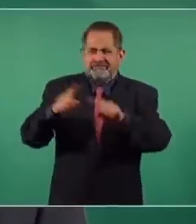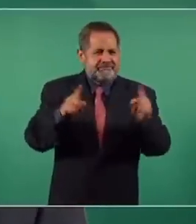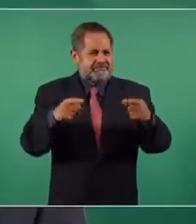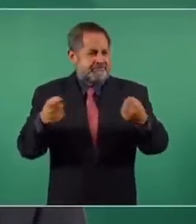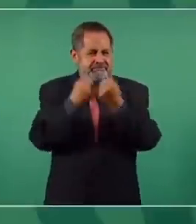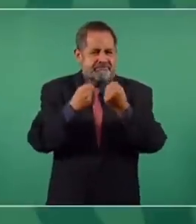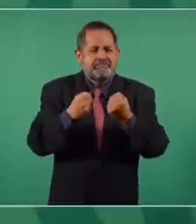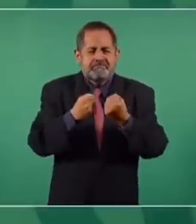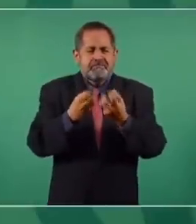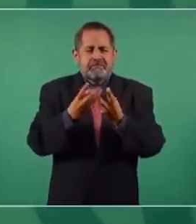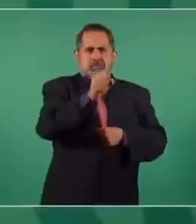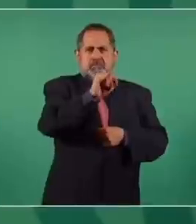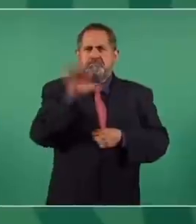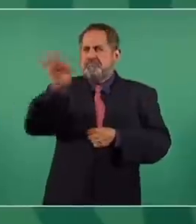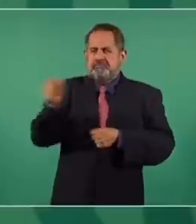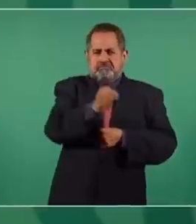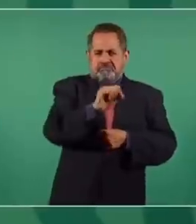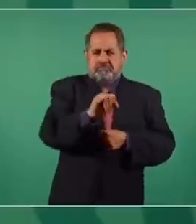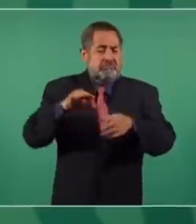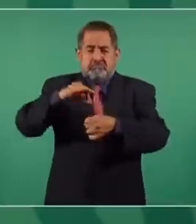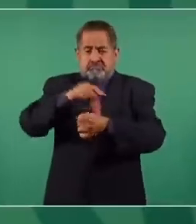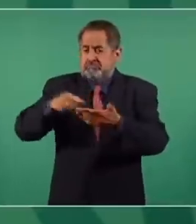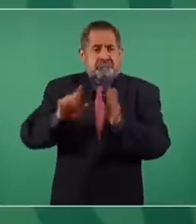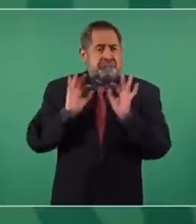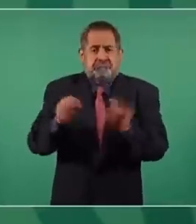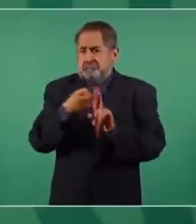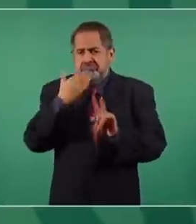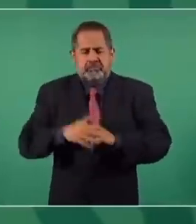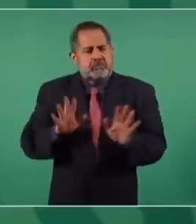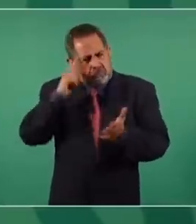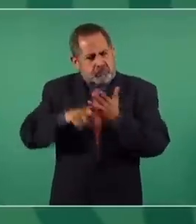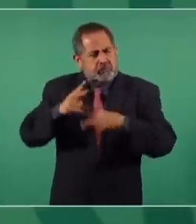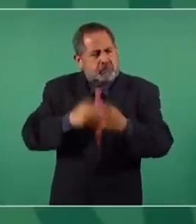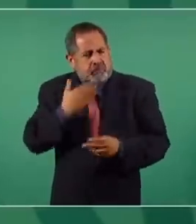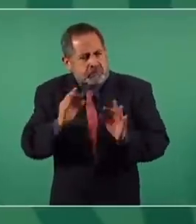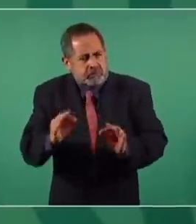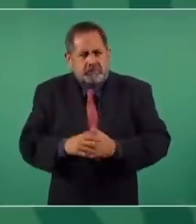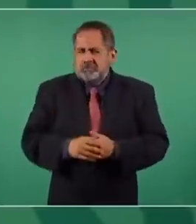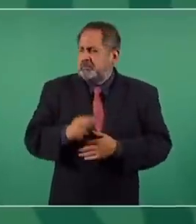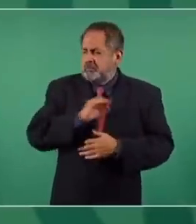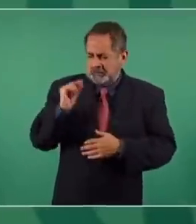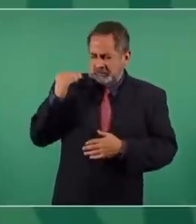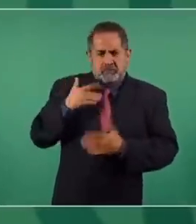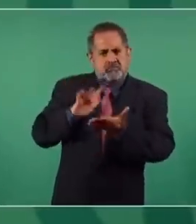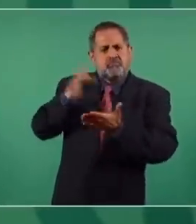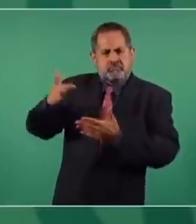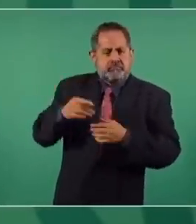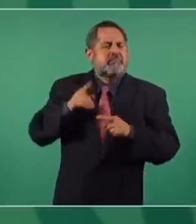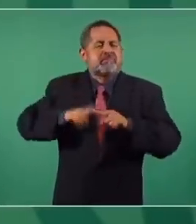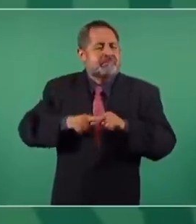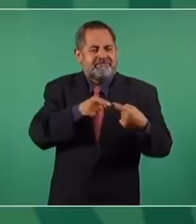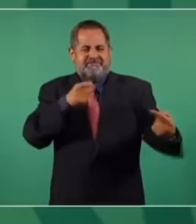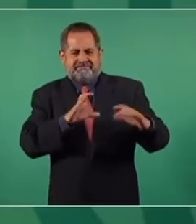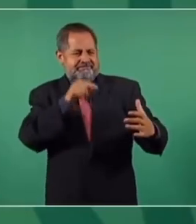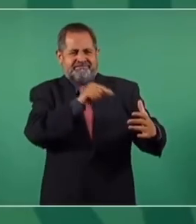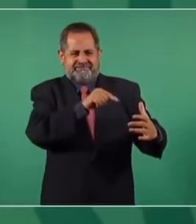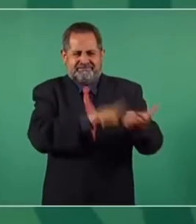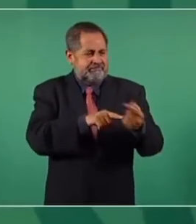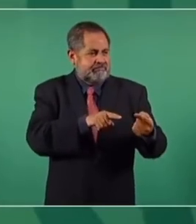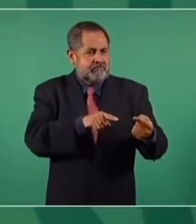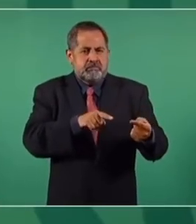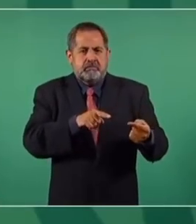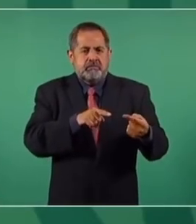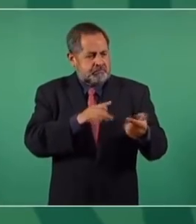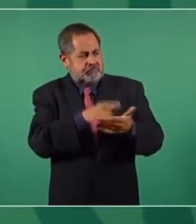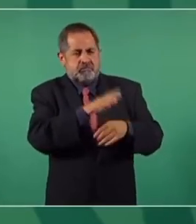pacífica y por la vía electoral. Entonces, yo creo que vamos bien. Hace poco le agradecí a los opositores porque han